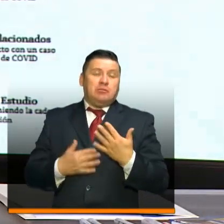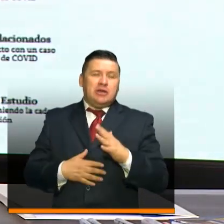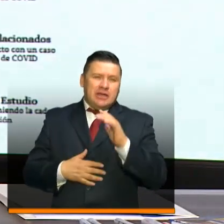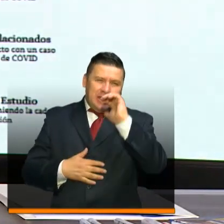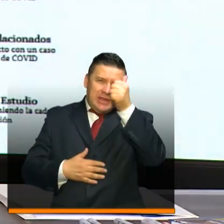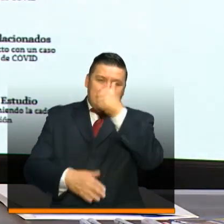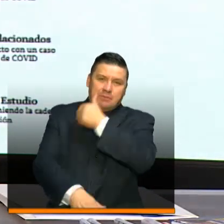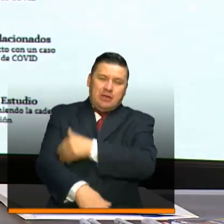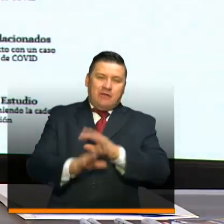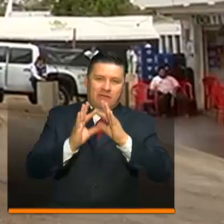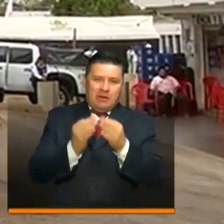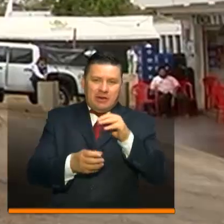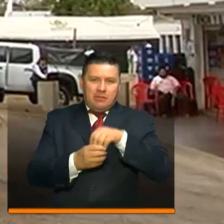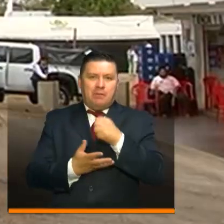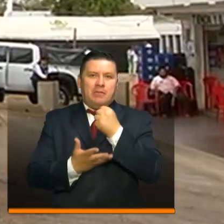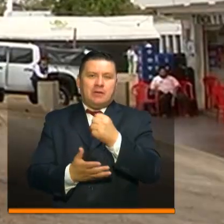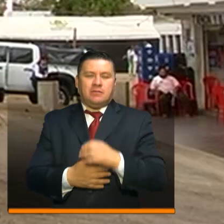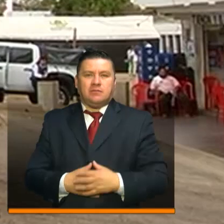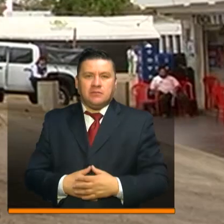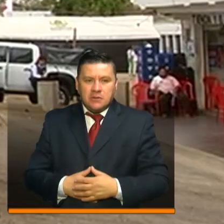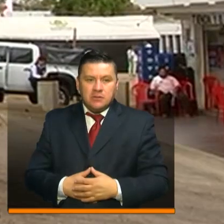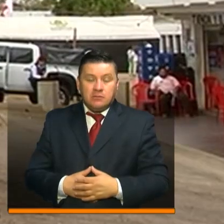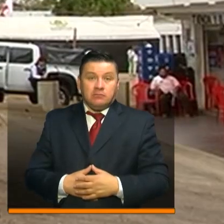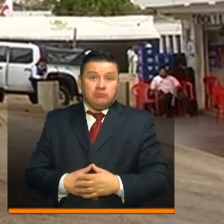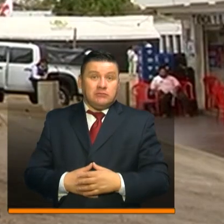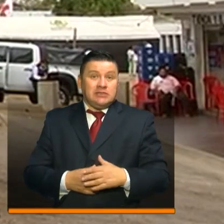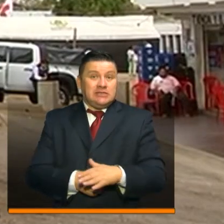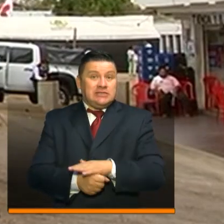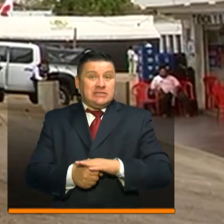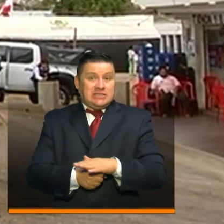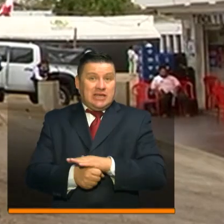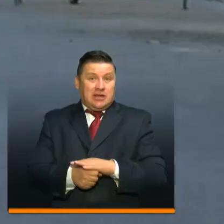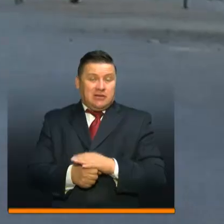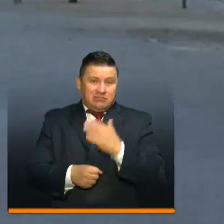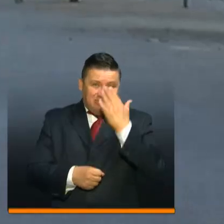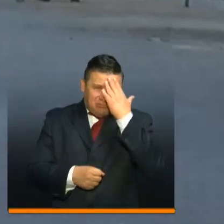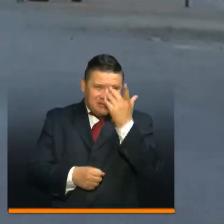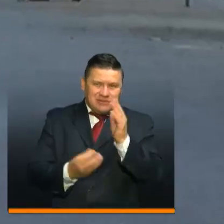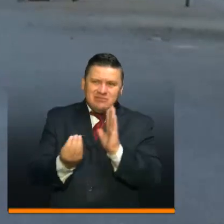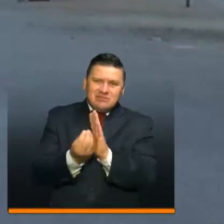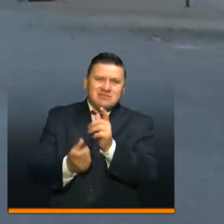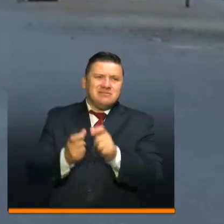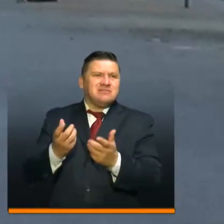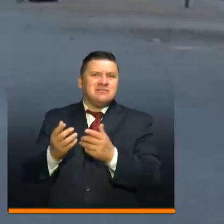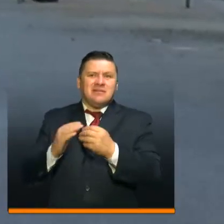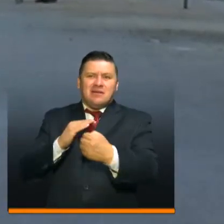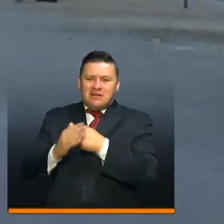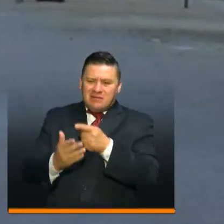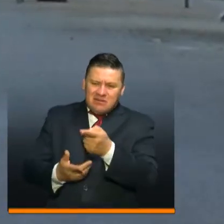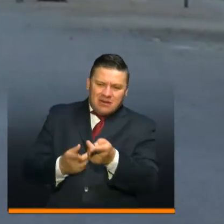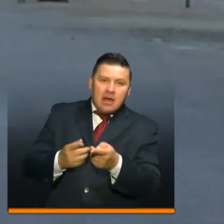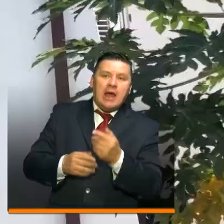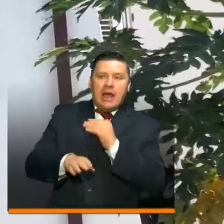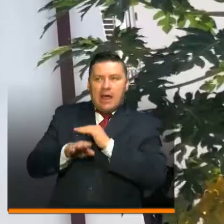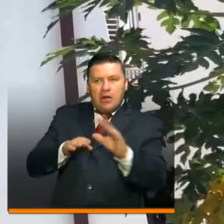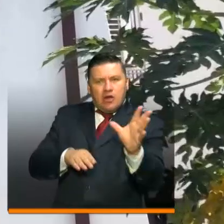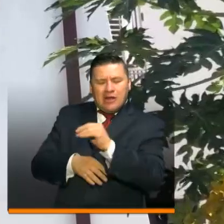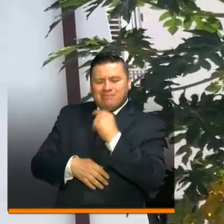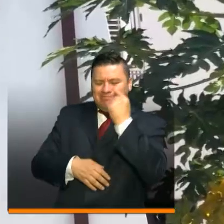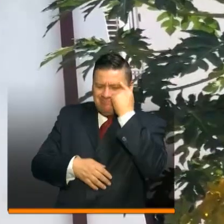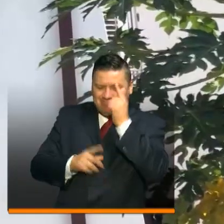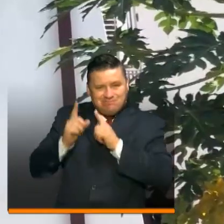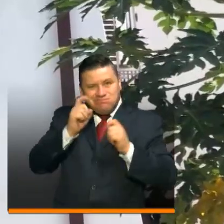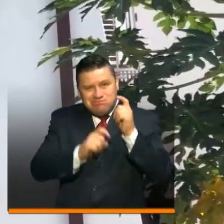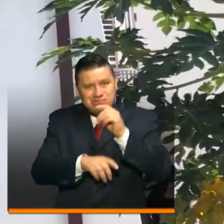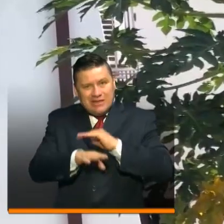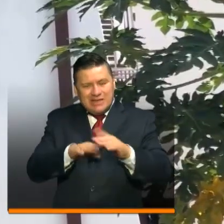más de 10 millones de familias. En cuanto a la situación de los migrantes que actualmente residen en nuestro país, Duque invitó a todos a hacer una